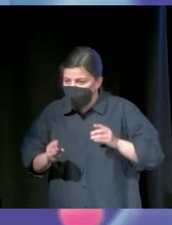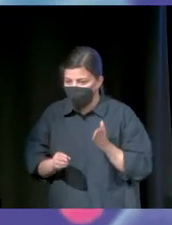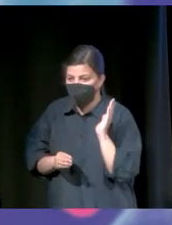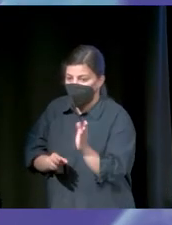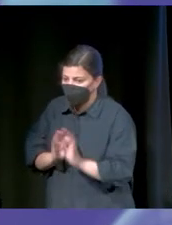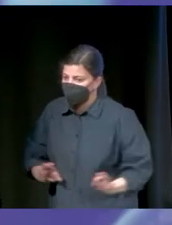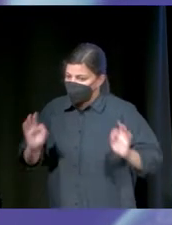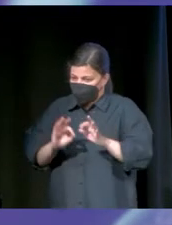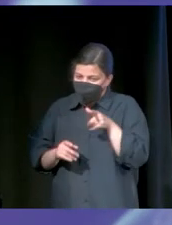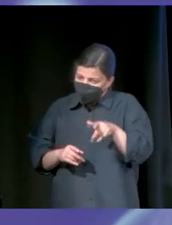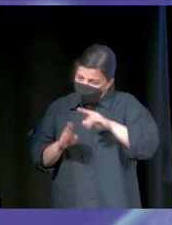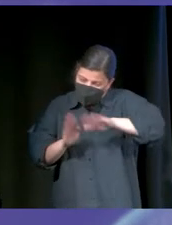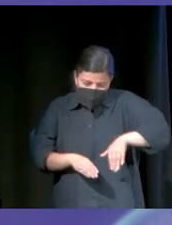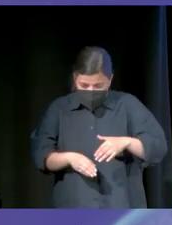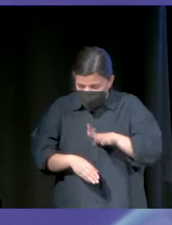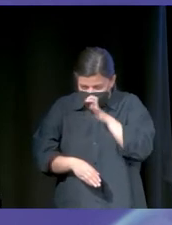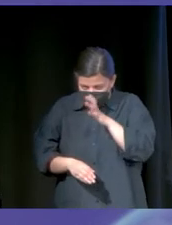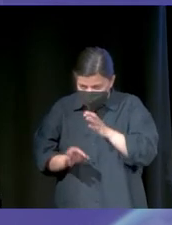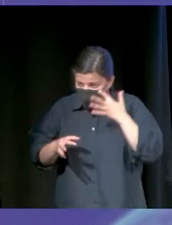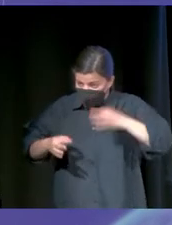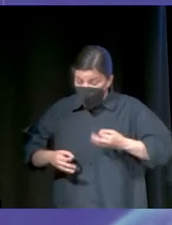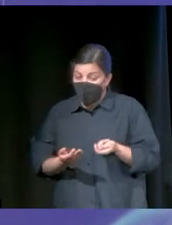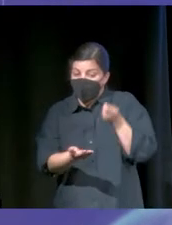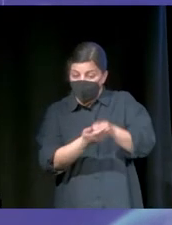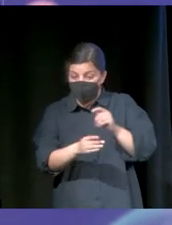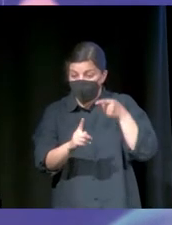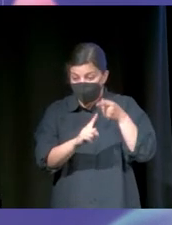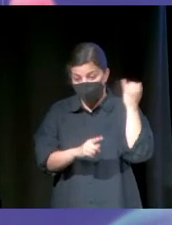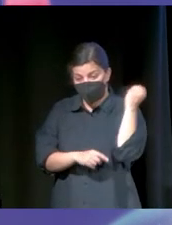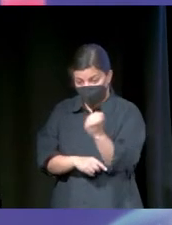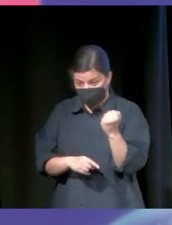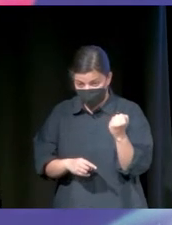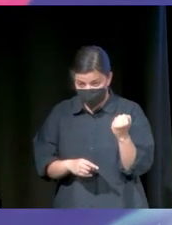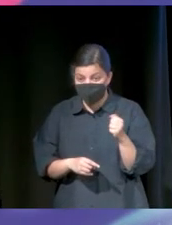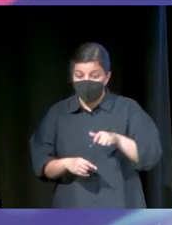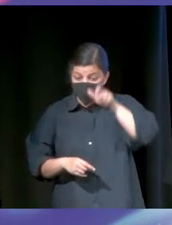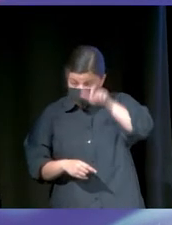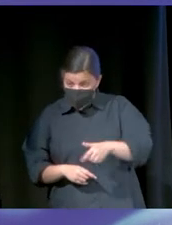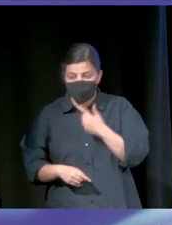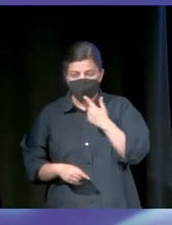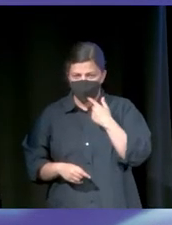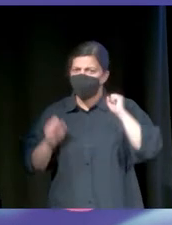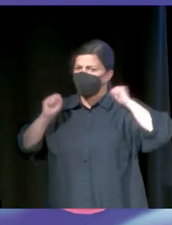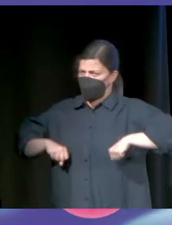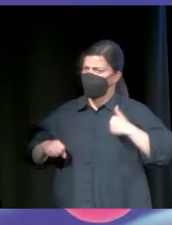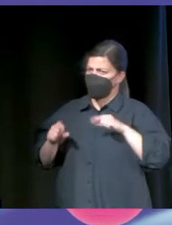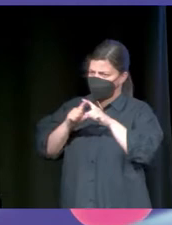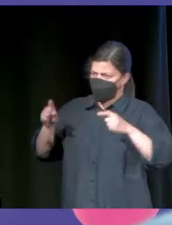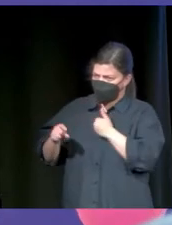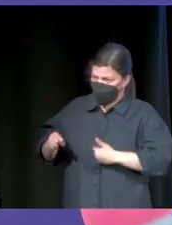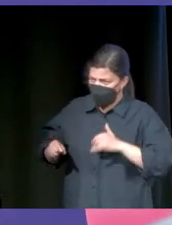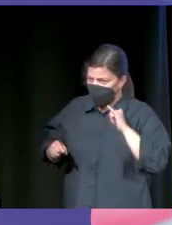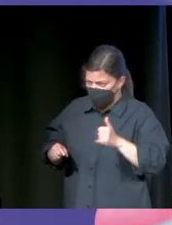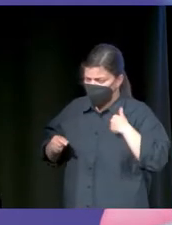derivada que solo puede ir mal. Entonces, le pagó 250 mil dólares para que lo matara. Y este dijo, va, yo soy un empresario. Yo tengo mi